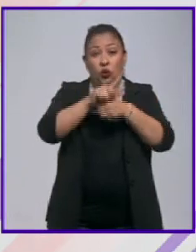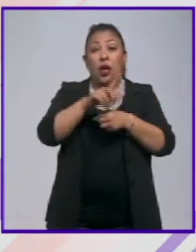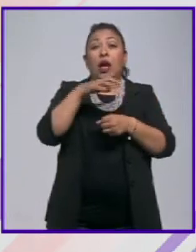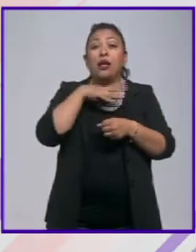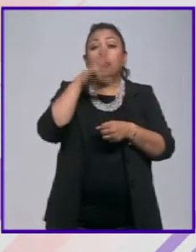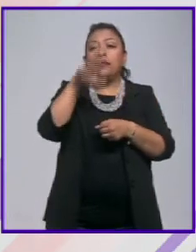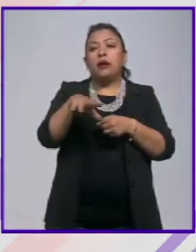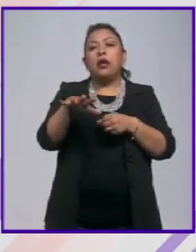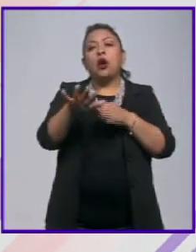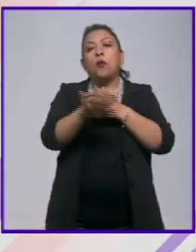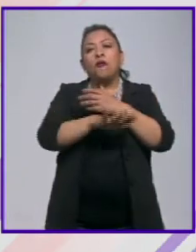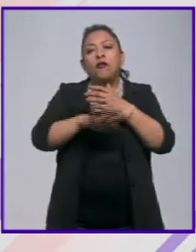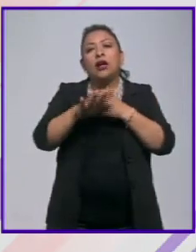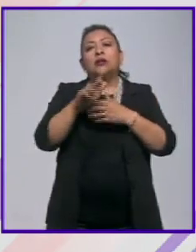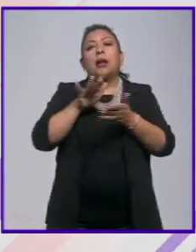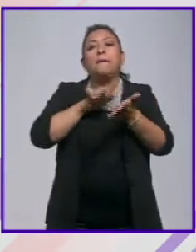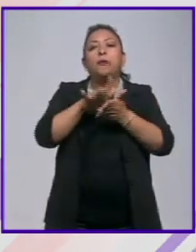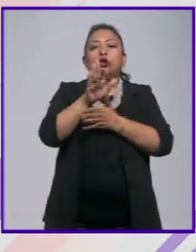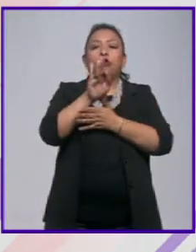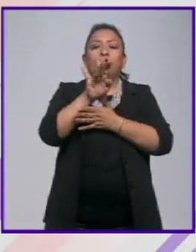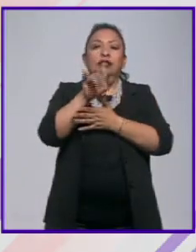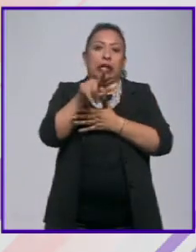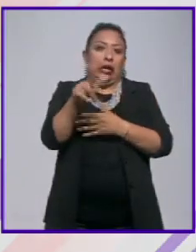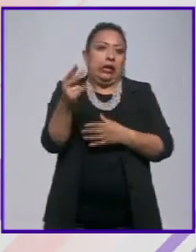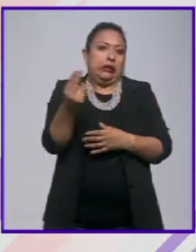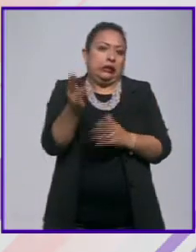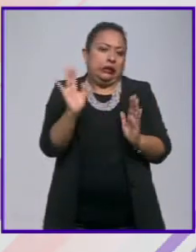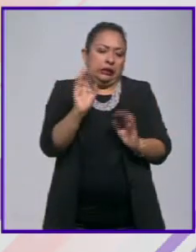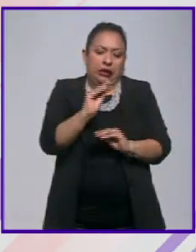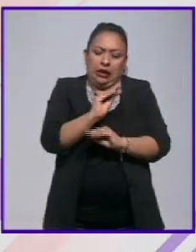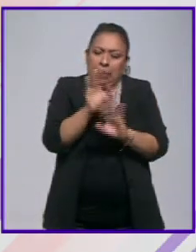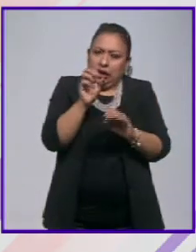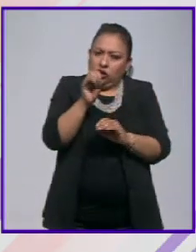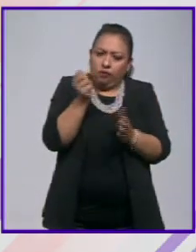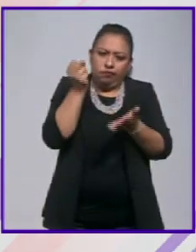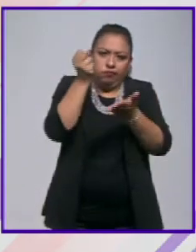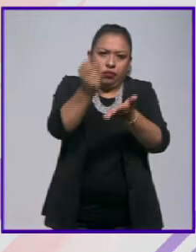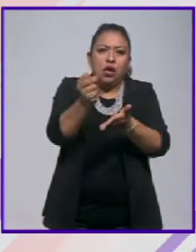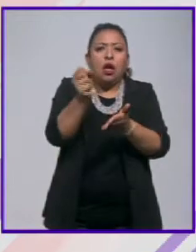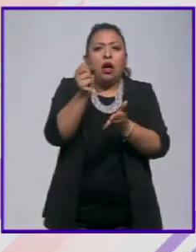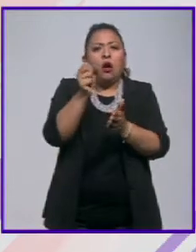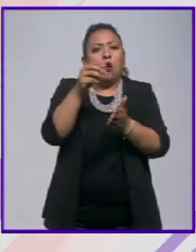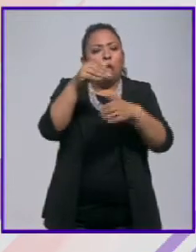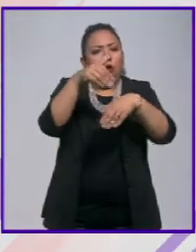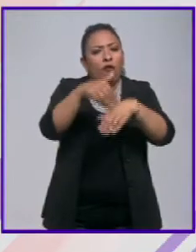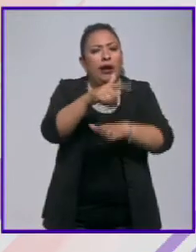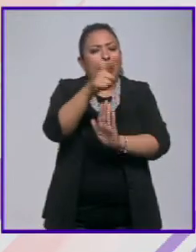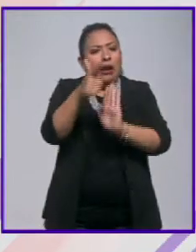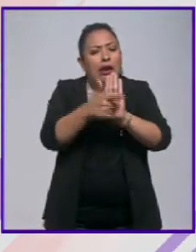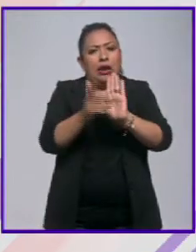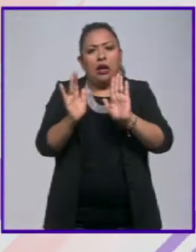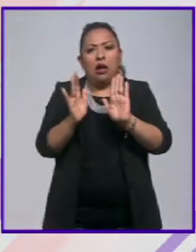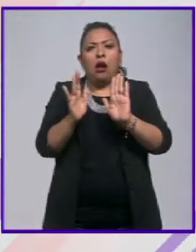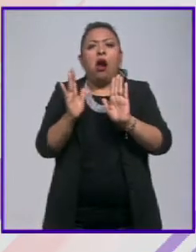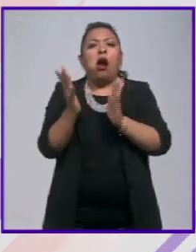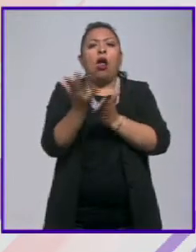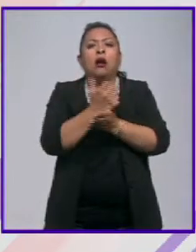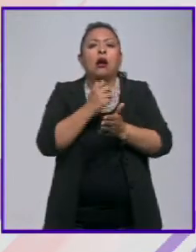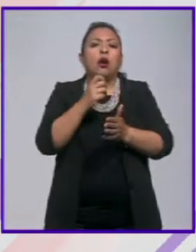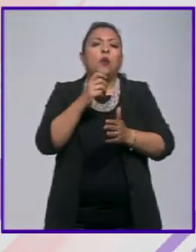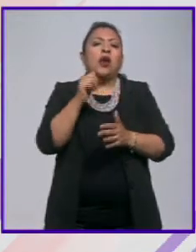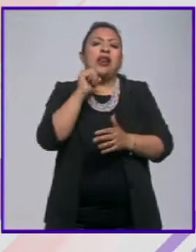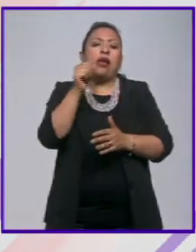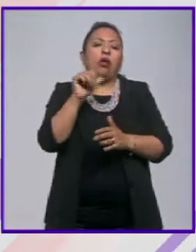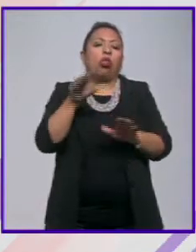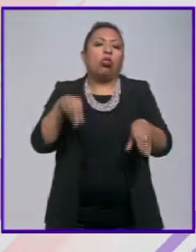la base de estímulos fiscales que se necesita evidentemente de acuerdo a la ley sin evasión fiscal y